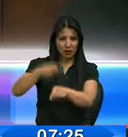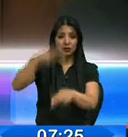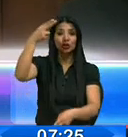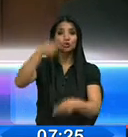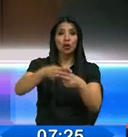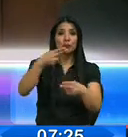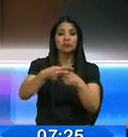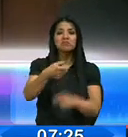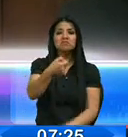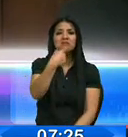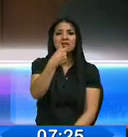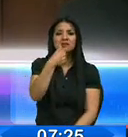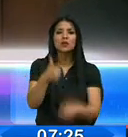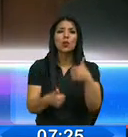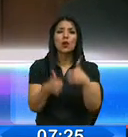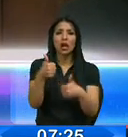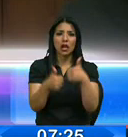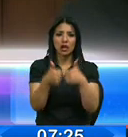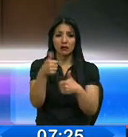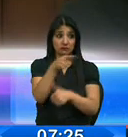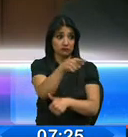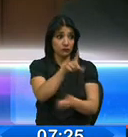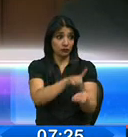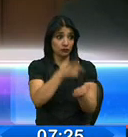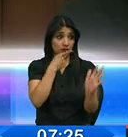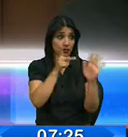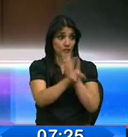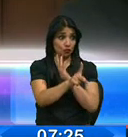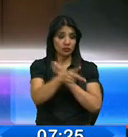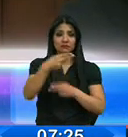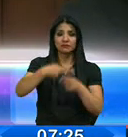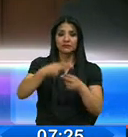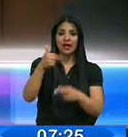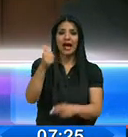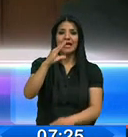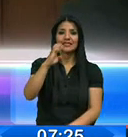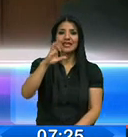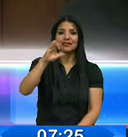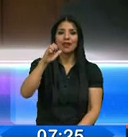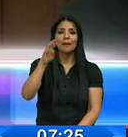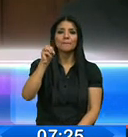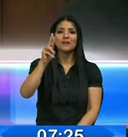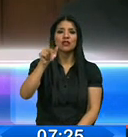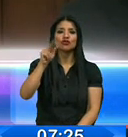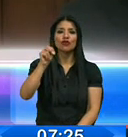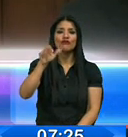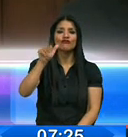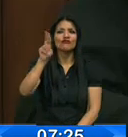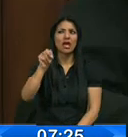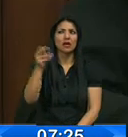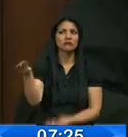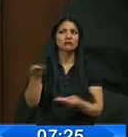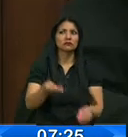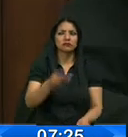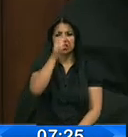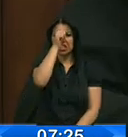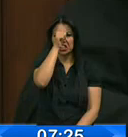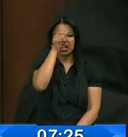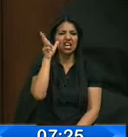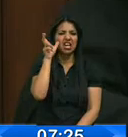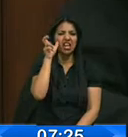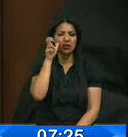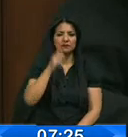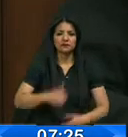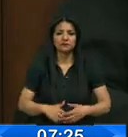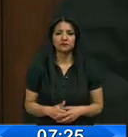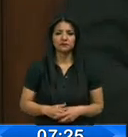medicamento que estábamos hablando, aquí ya lo denunció el doctor Salomón, es este famoso acetaminofén, que viene de la, si no me equivoco, de la India, de